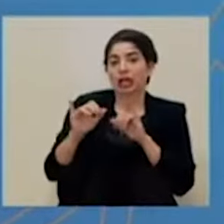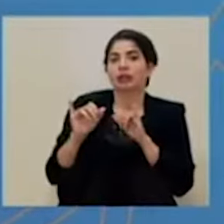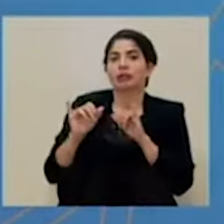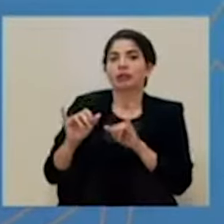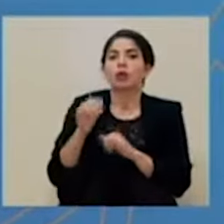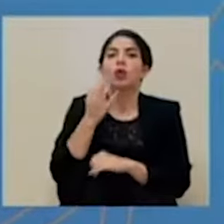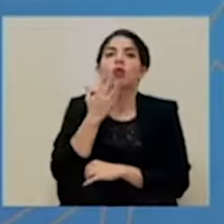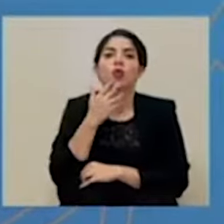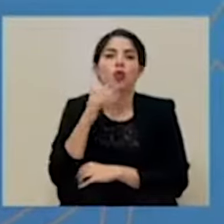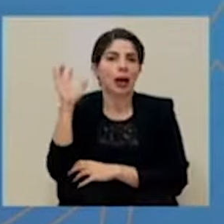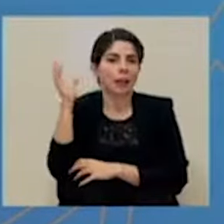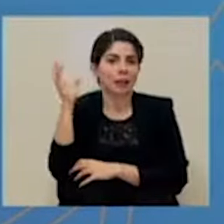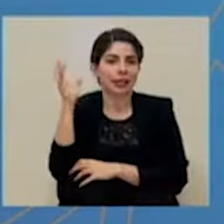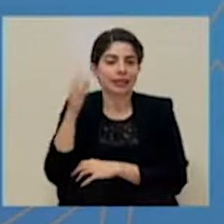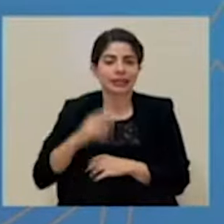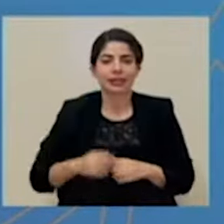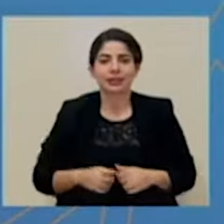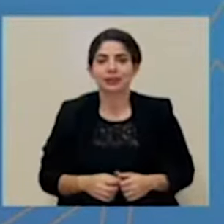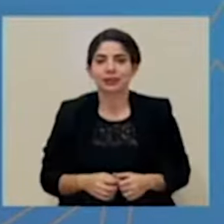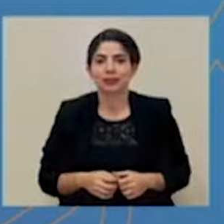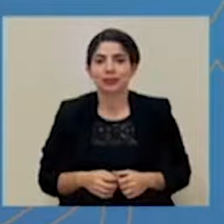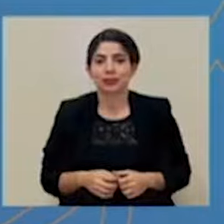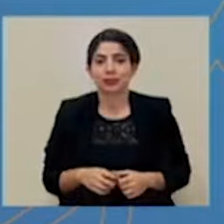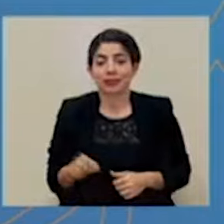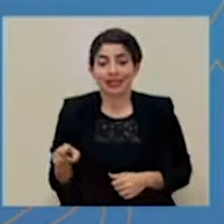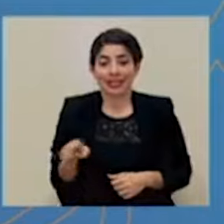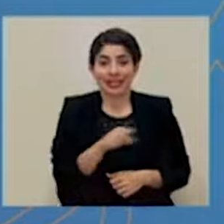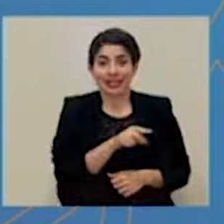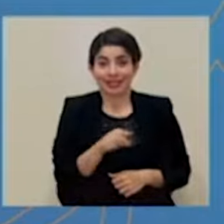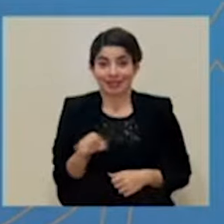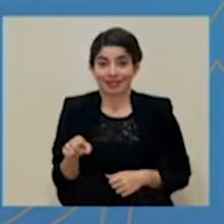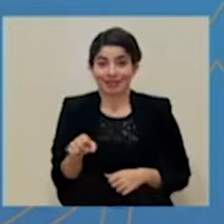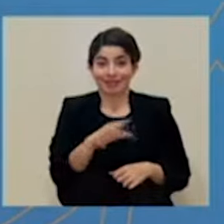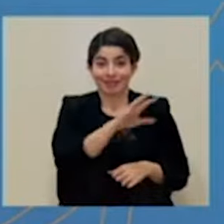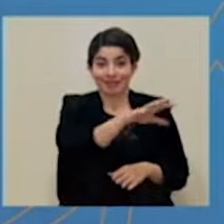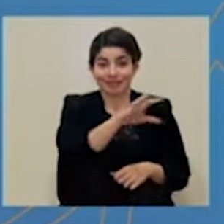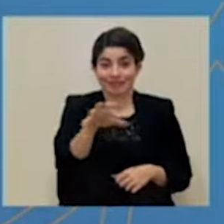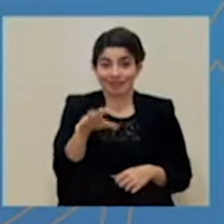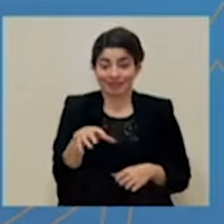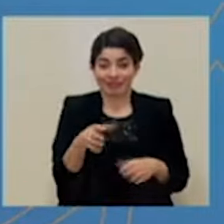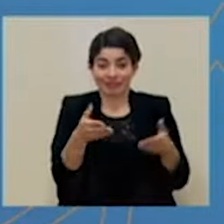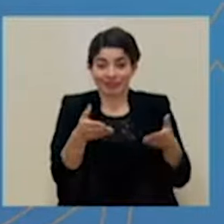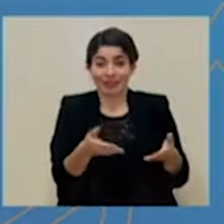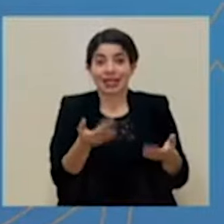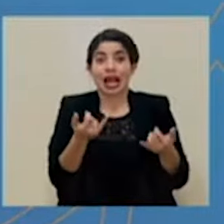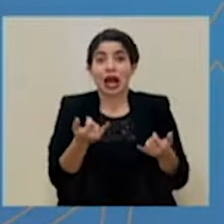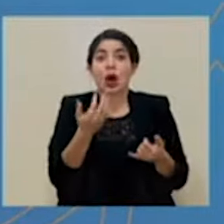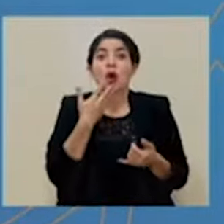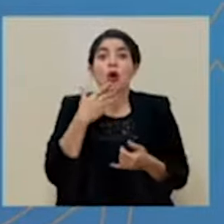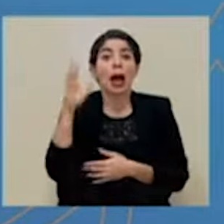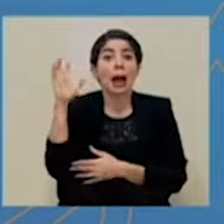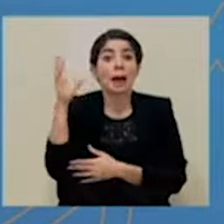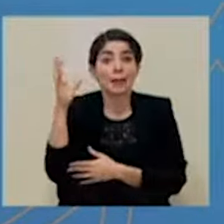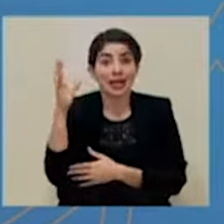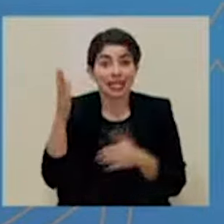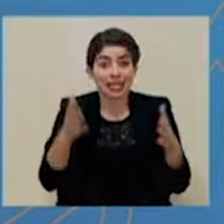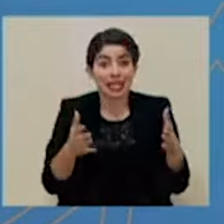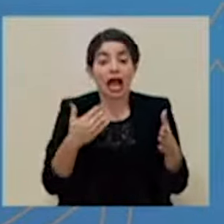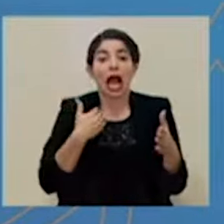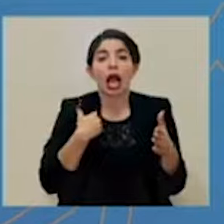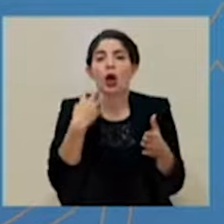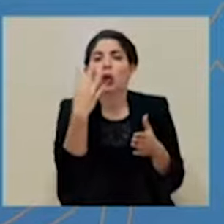condición de alerta amarilla. De estos cantones que se mantienen en alerta amarilla, tenemos cuatro